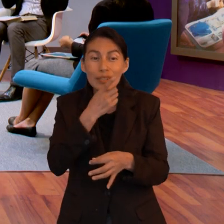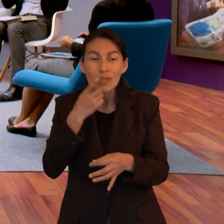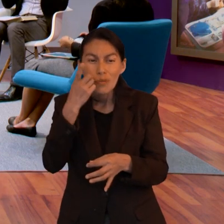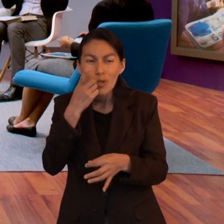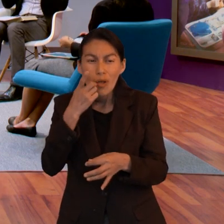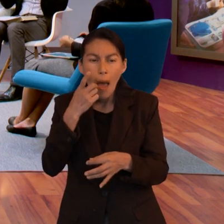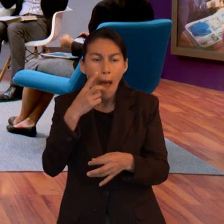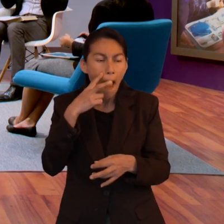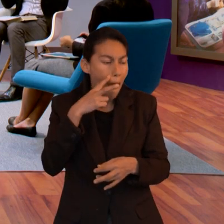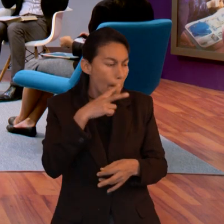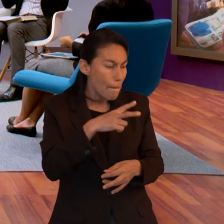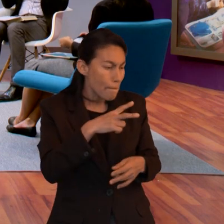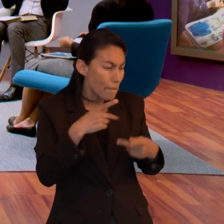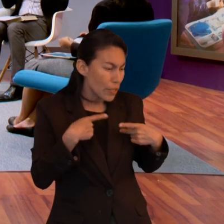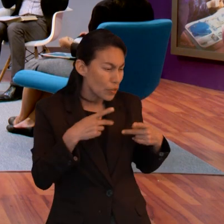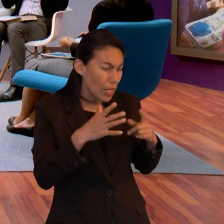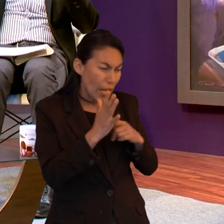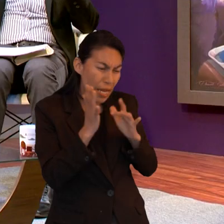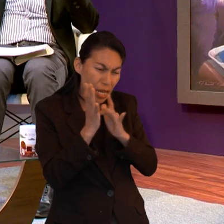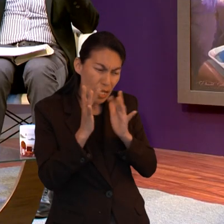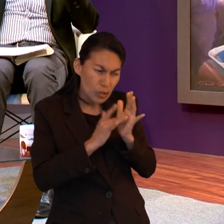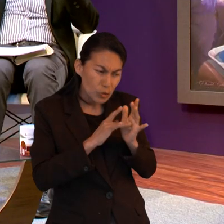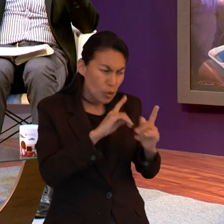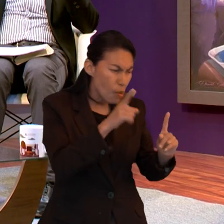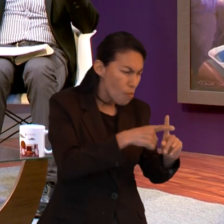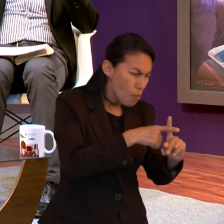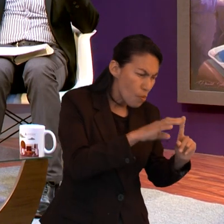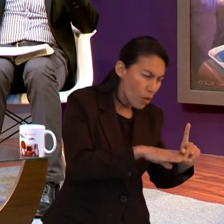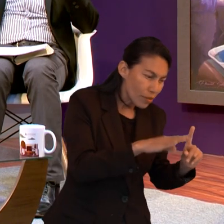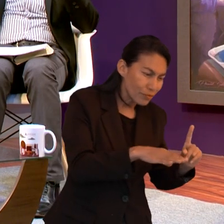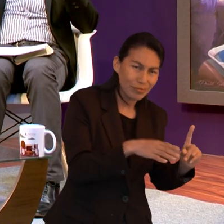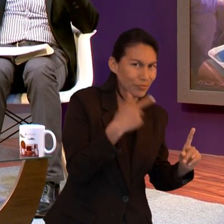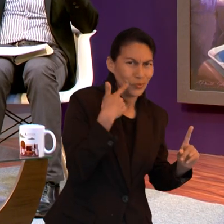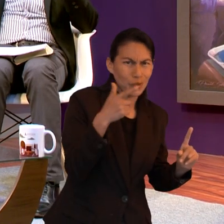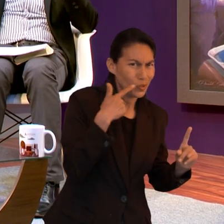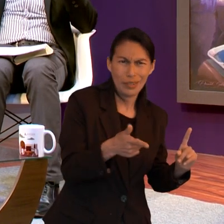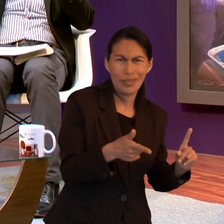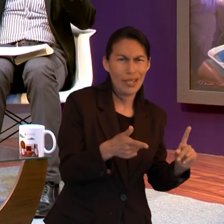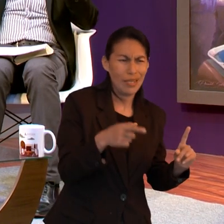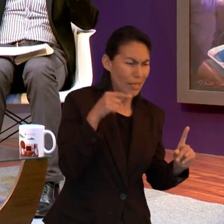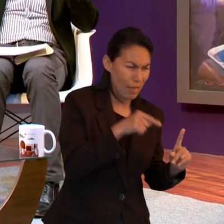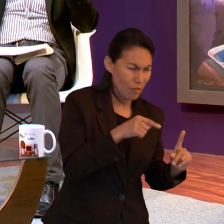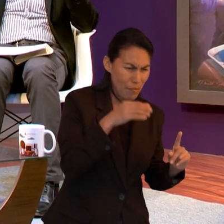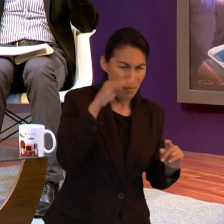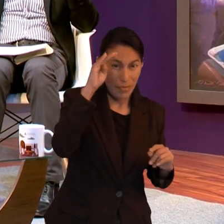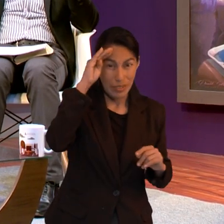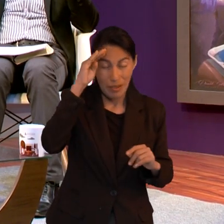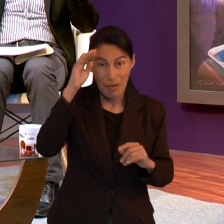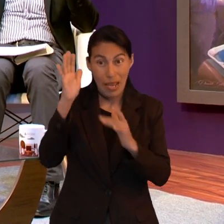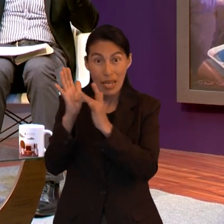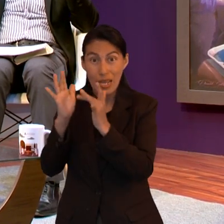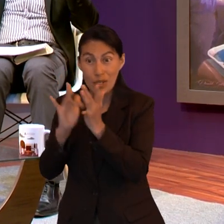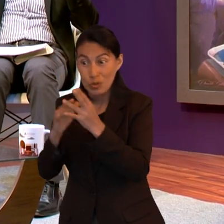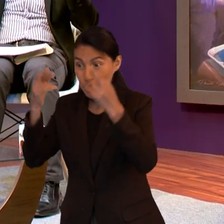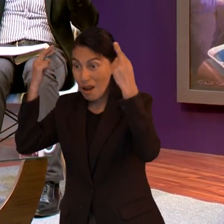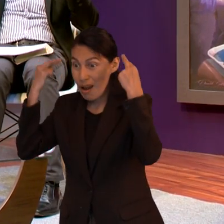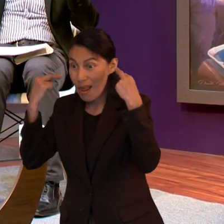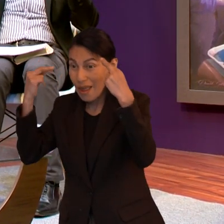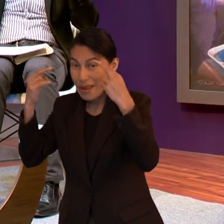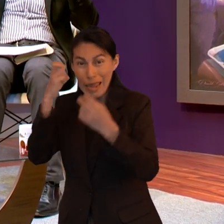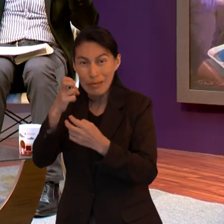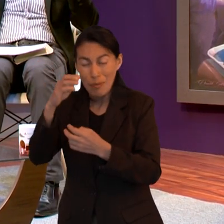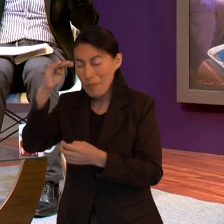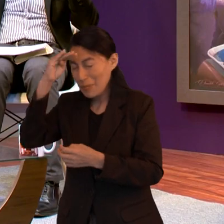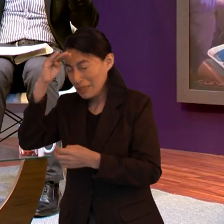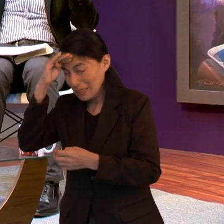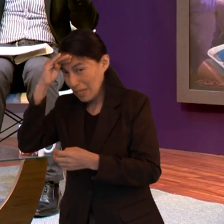ahora sí que de frente sin embargo ellos lo que querían ver es era un Jesús verdad muy diferente ¿no? querían